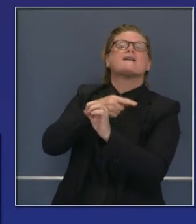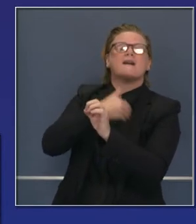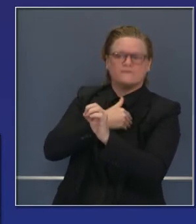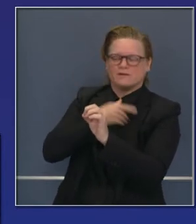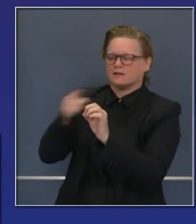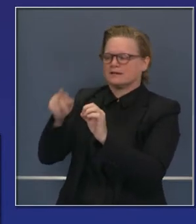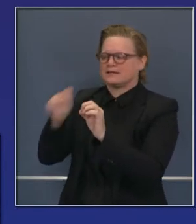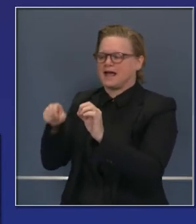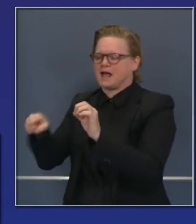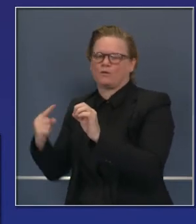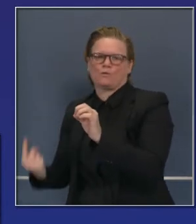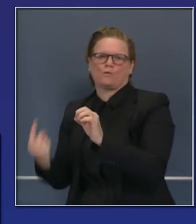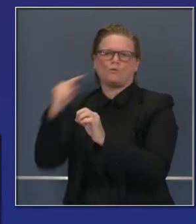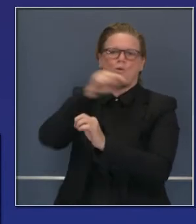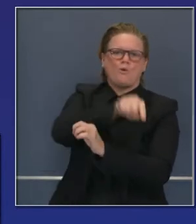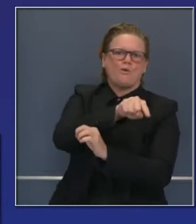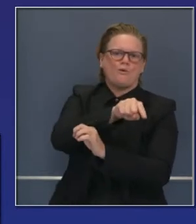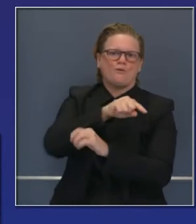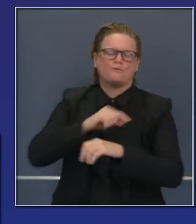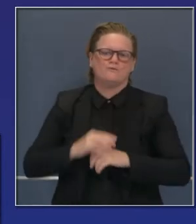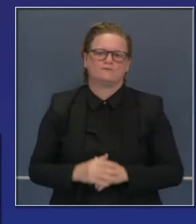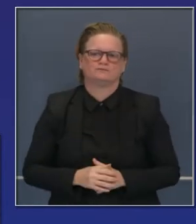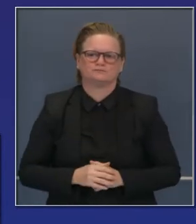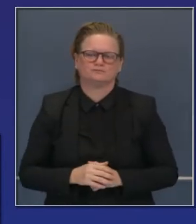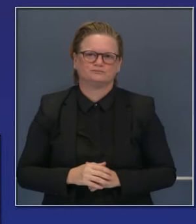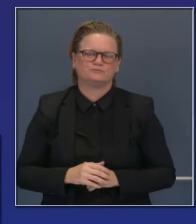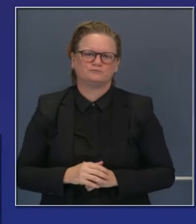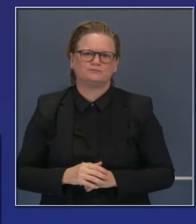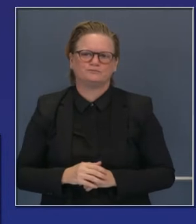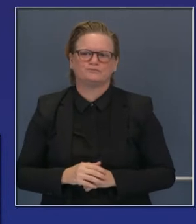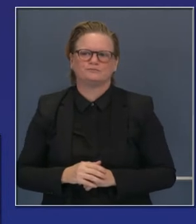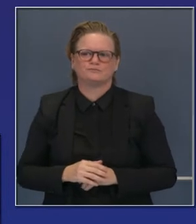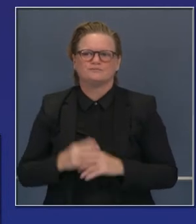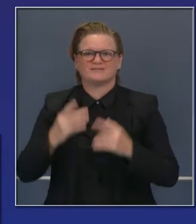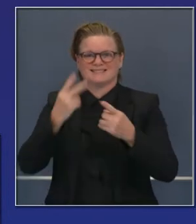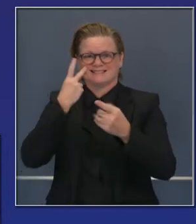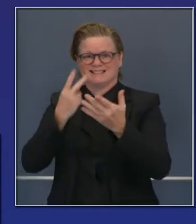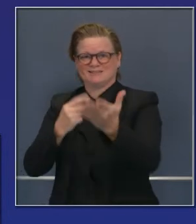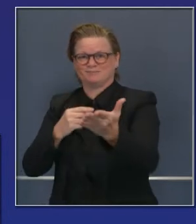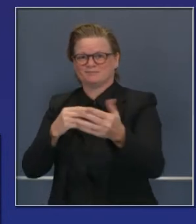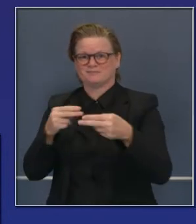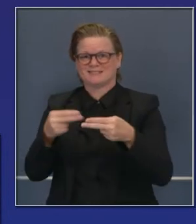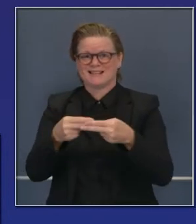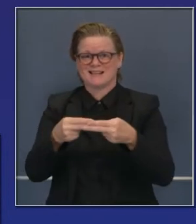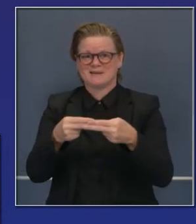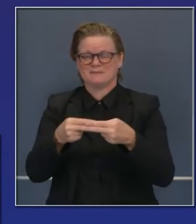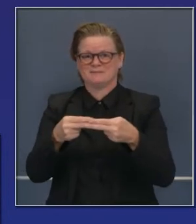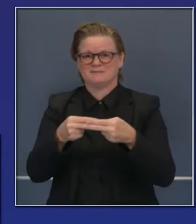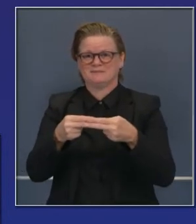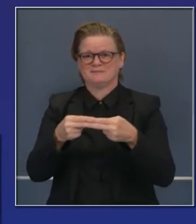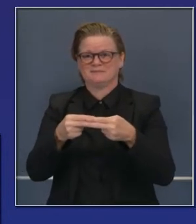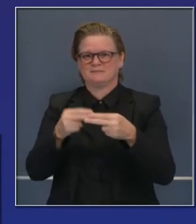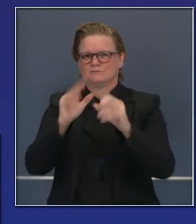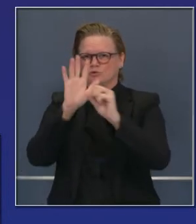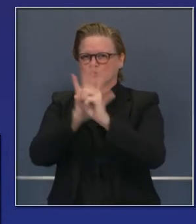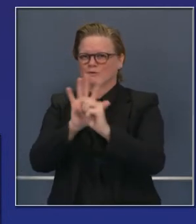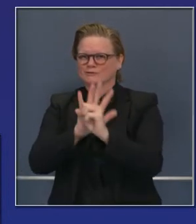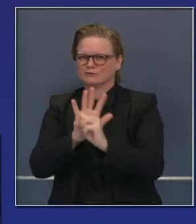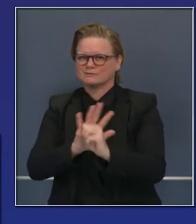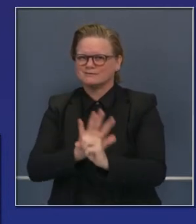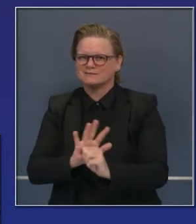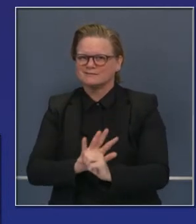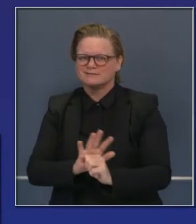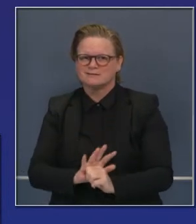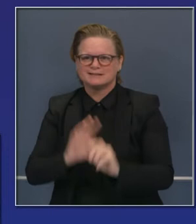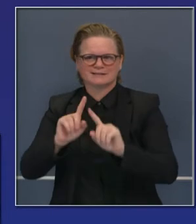individuos. Así que en esta transparencia pueden ver que tenemos varias regiones en